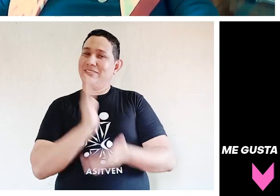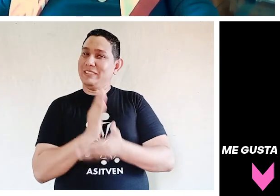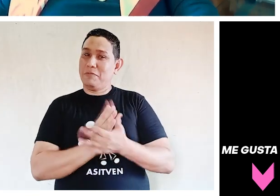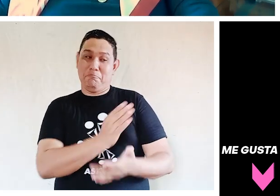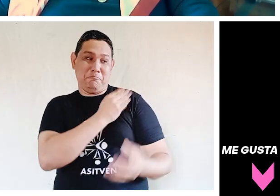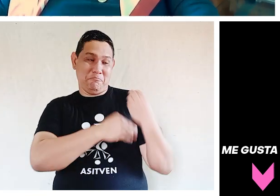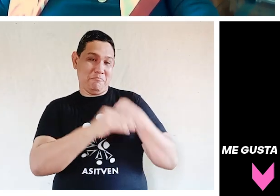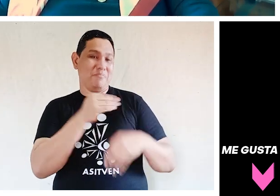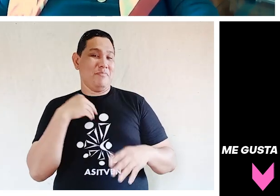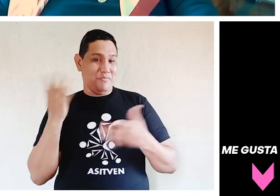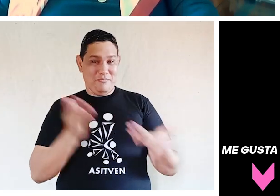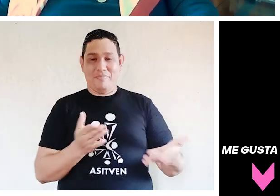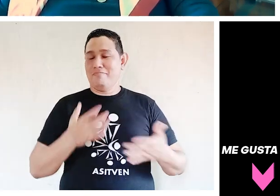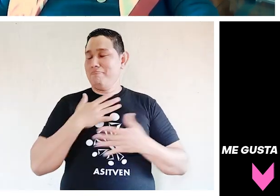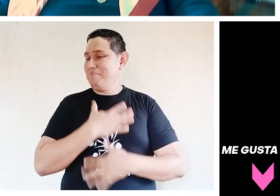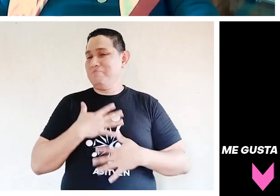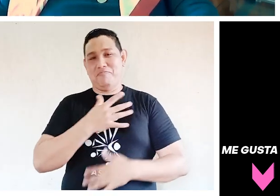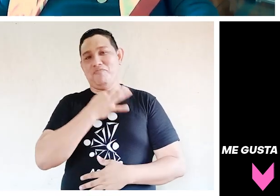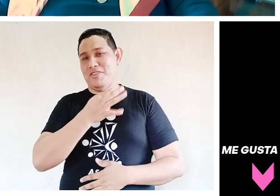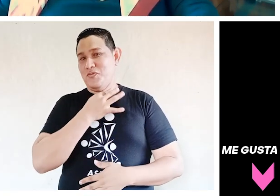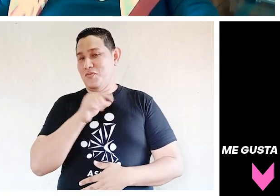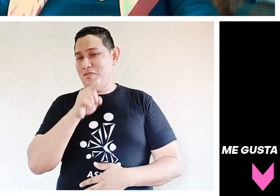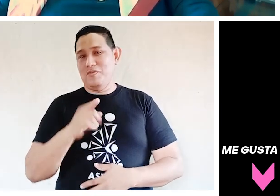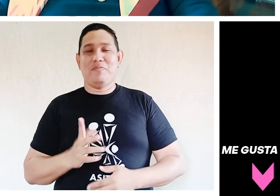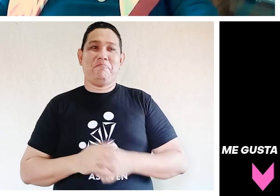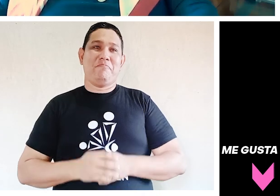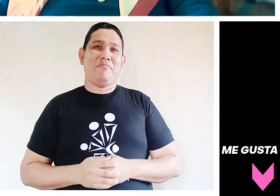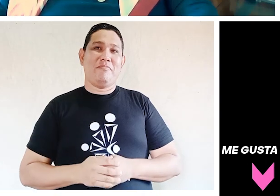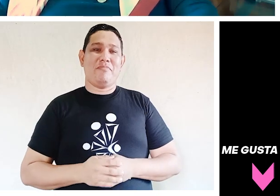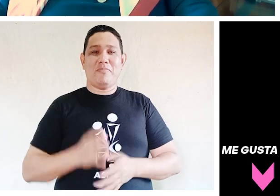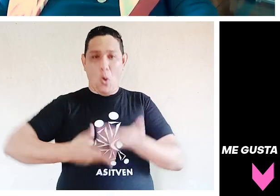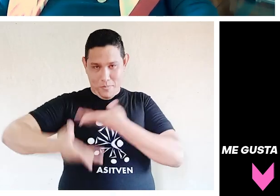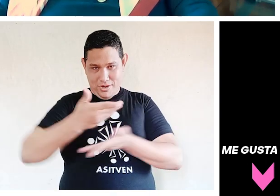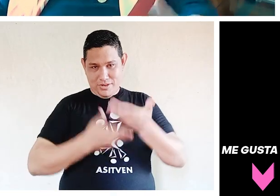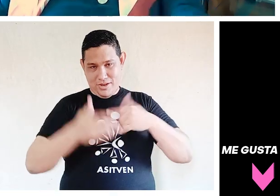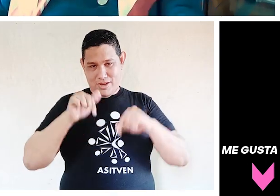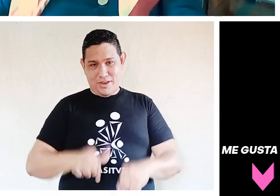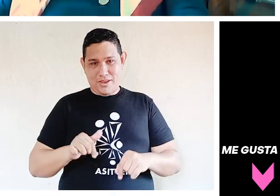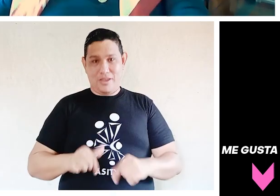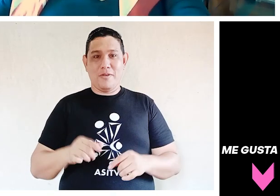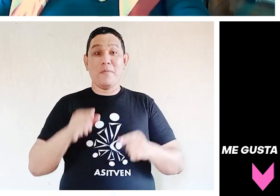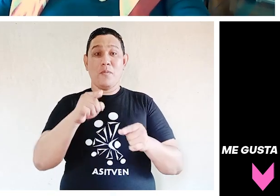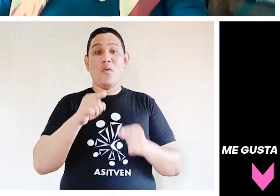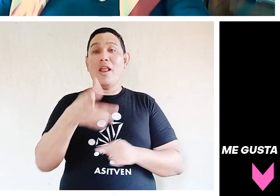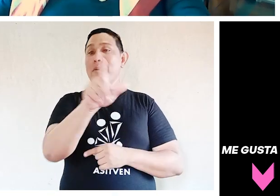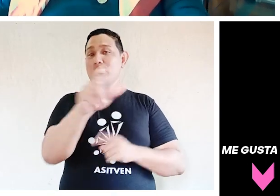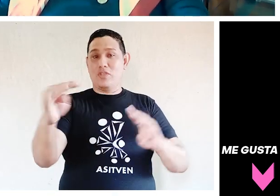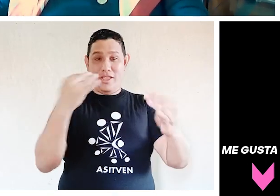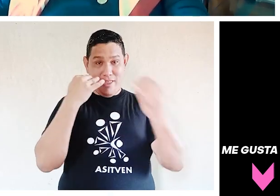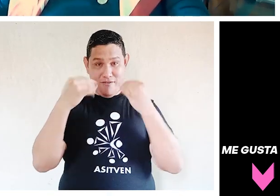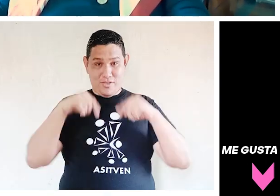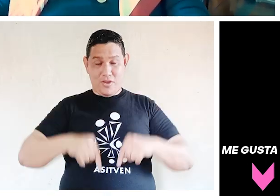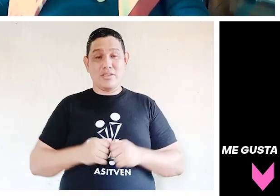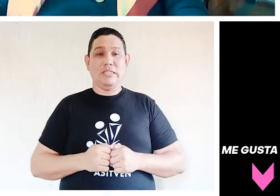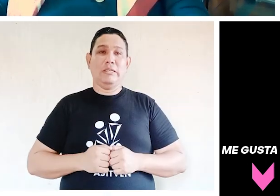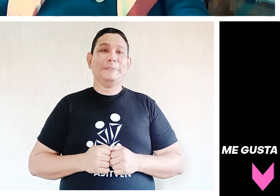sabes que es un grandísimo placer, además un deber poder compartir con tu audiencia y